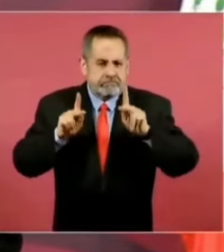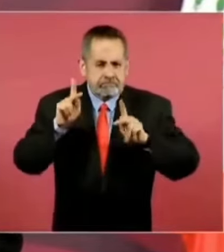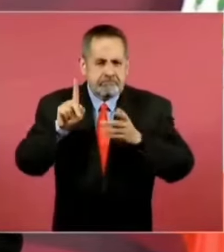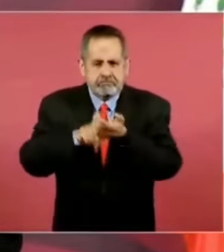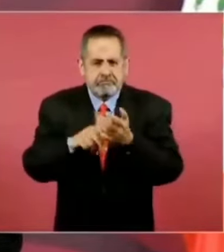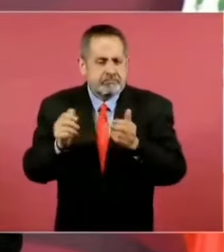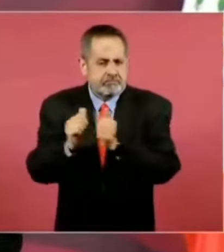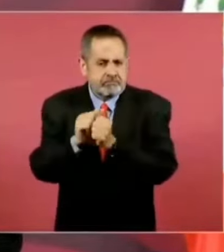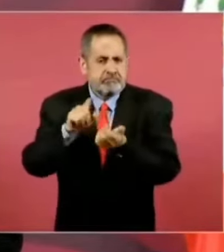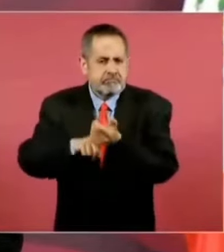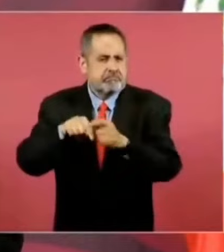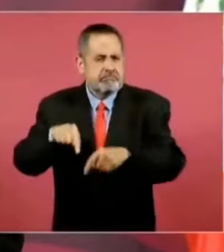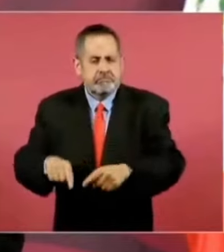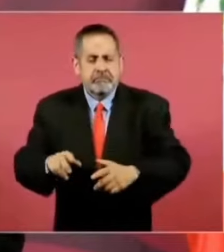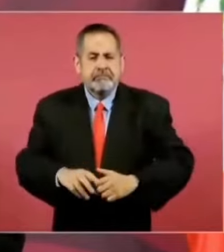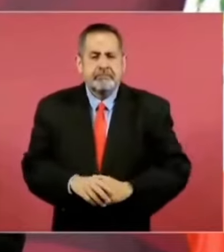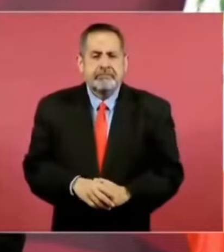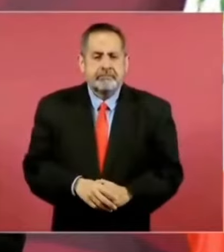verla,